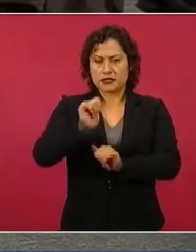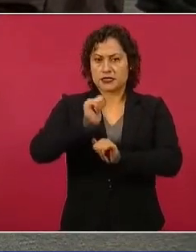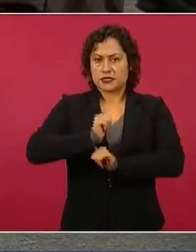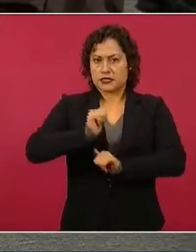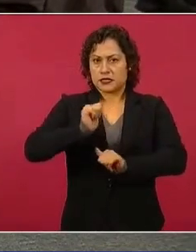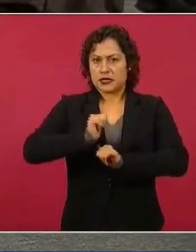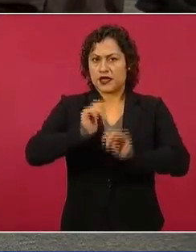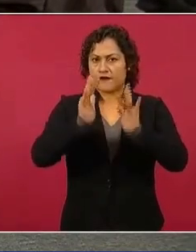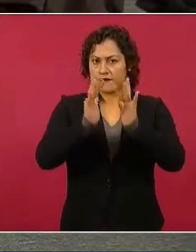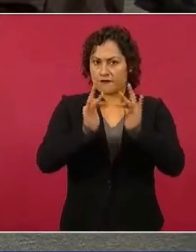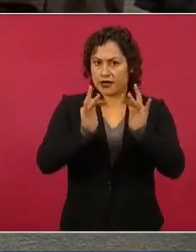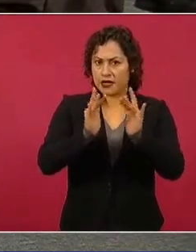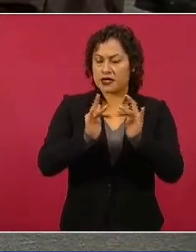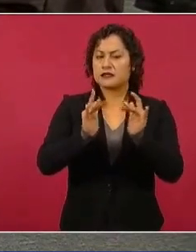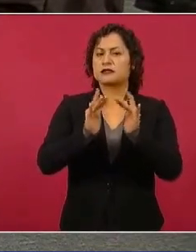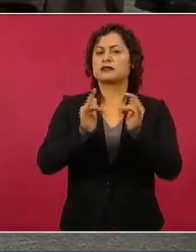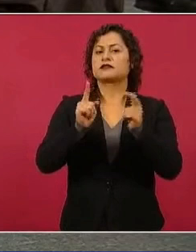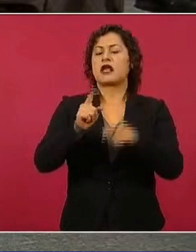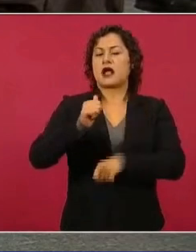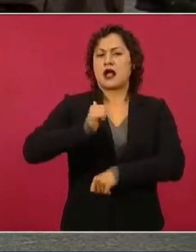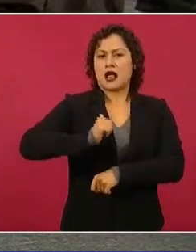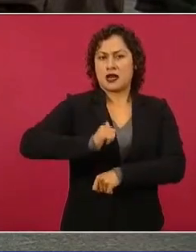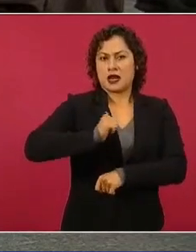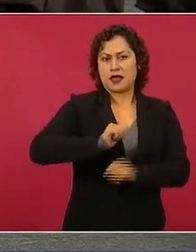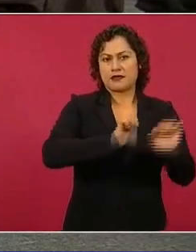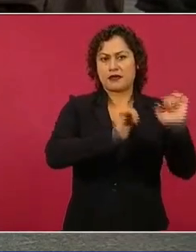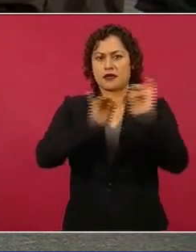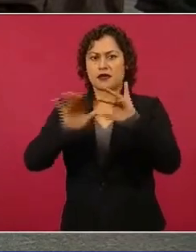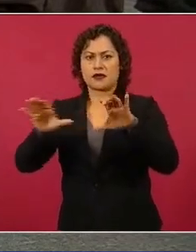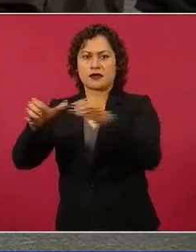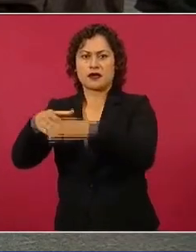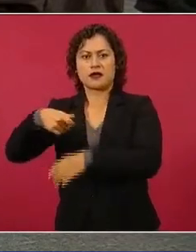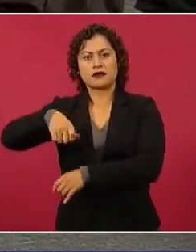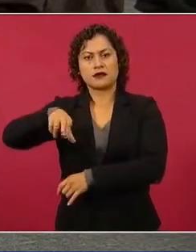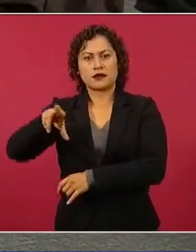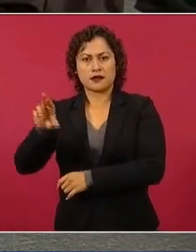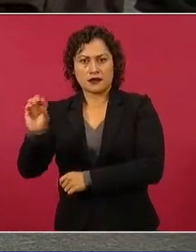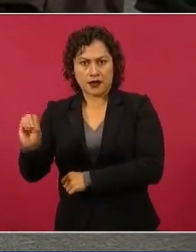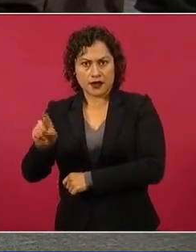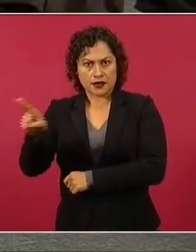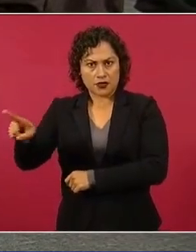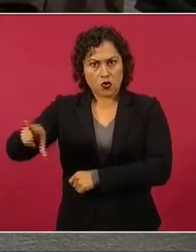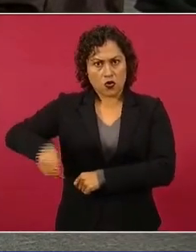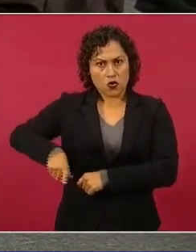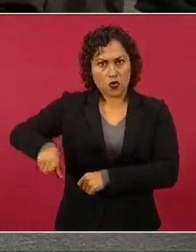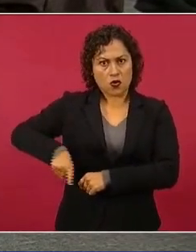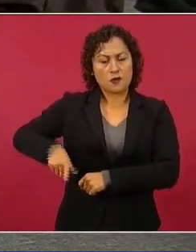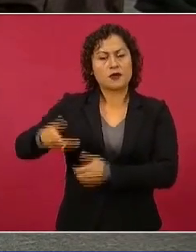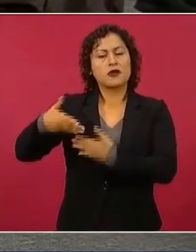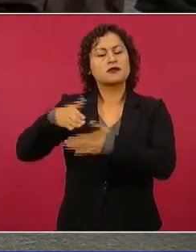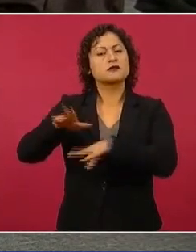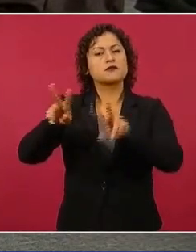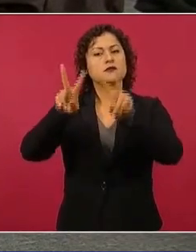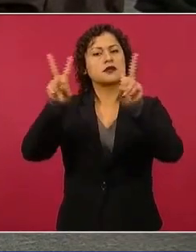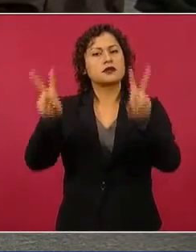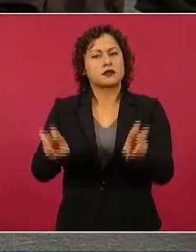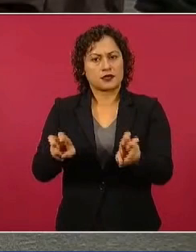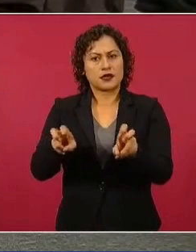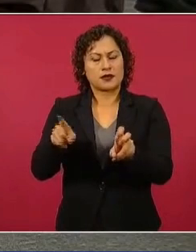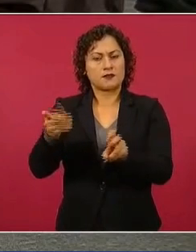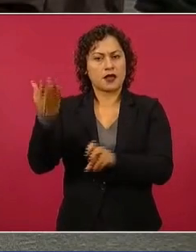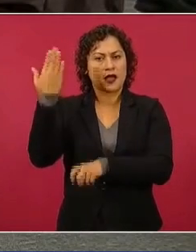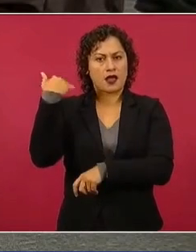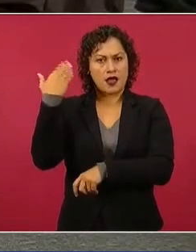y canadienses en Quintana Roo, para apoyar a ese gobierno con las investigaciones por los hechos violentos que se